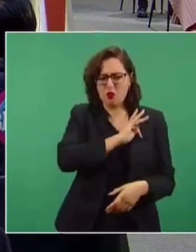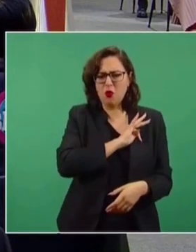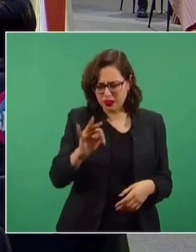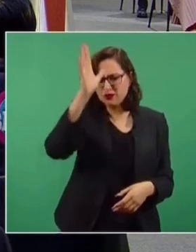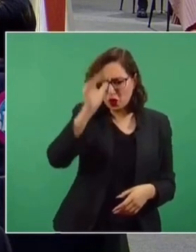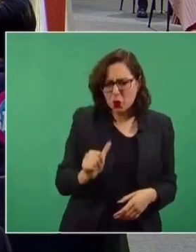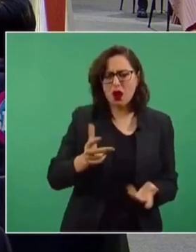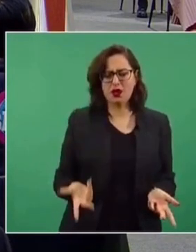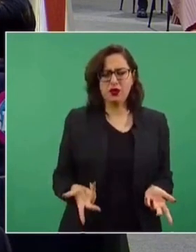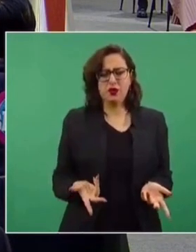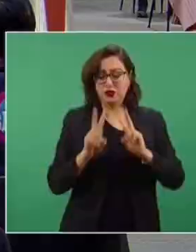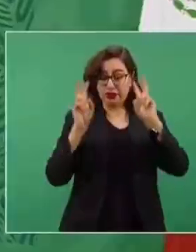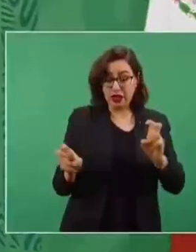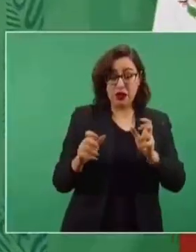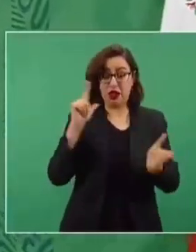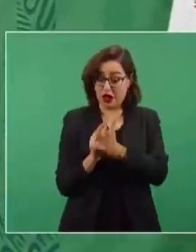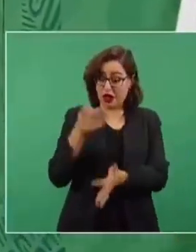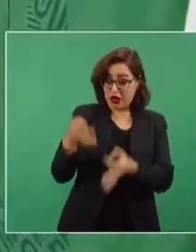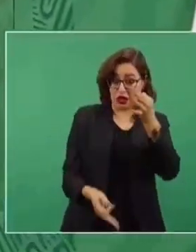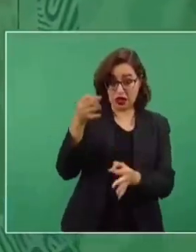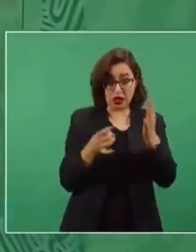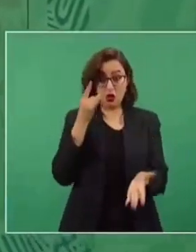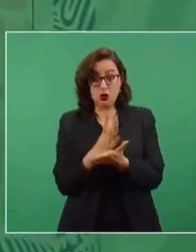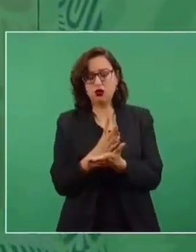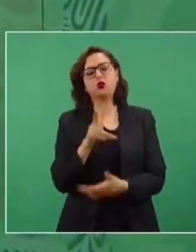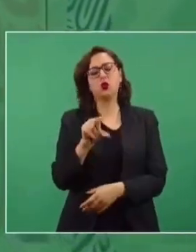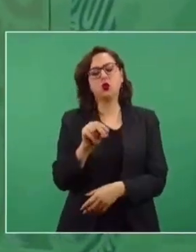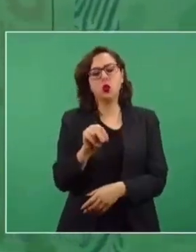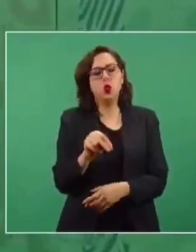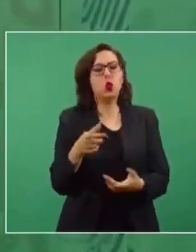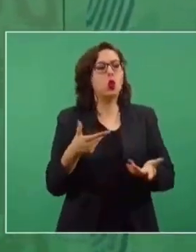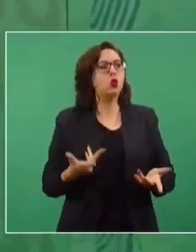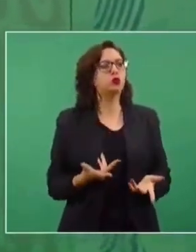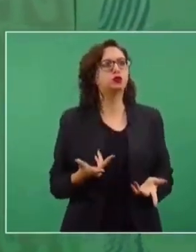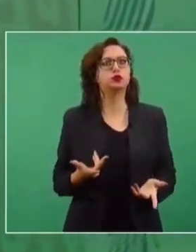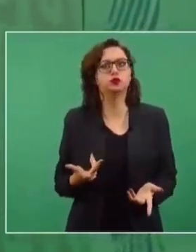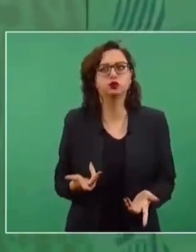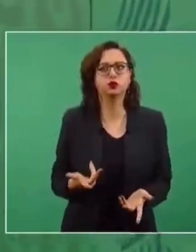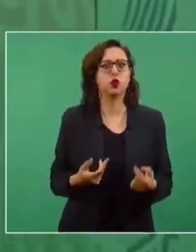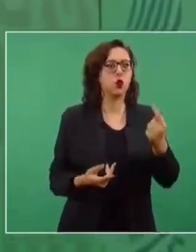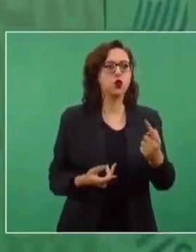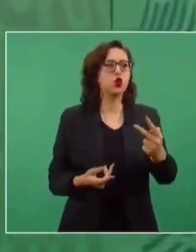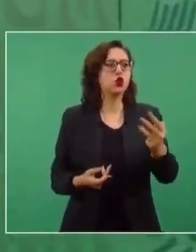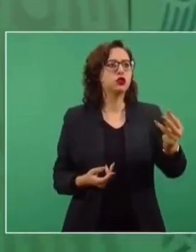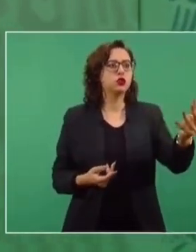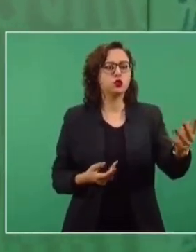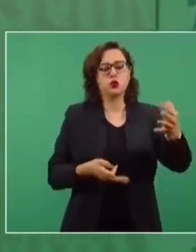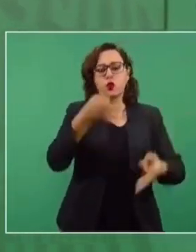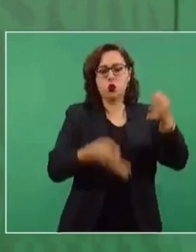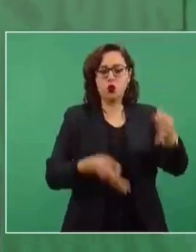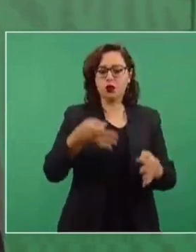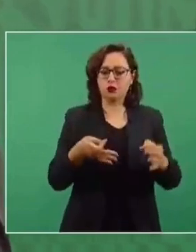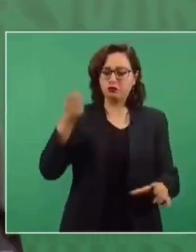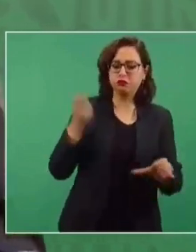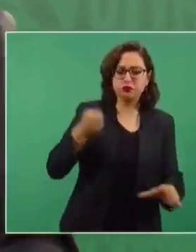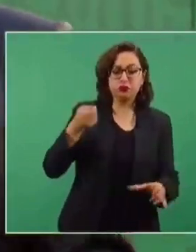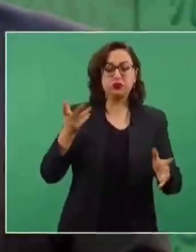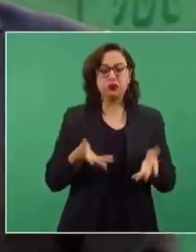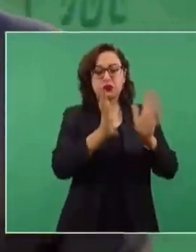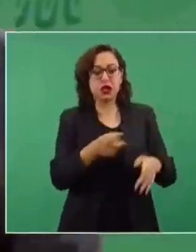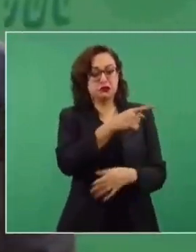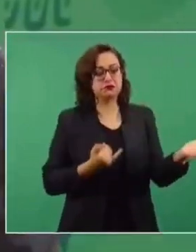un asunto solo judicial. Aponte bien. Un juez, dos jueces, tres jueces, han